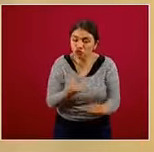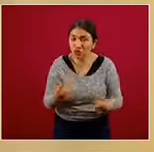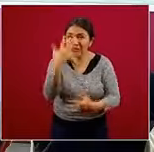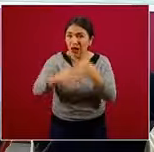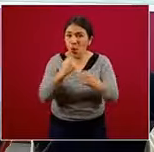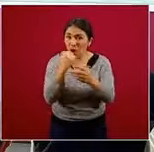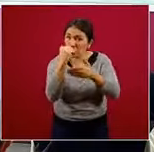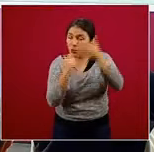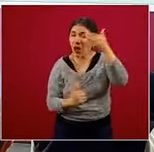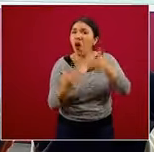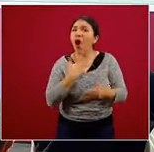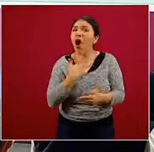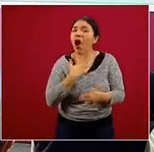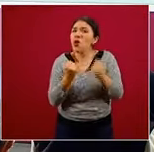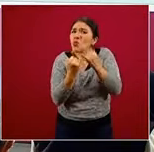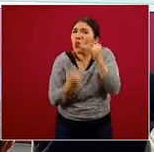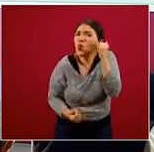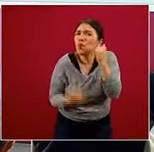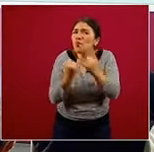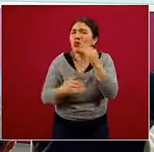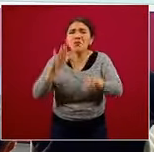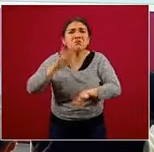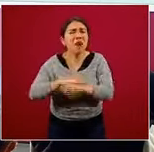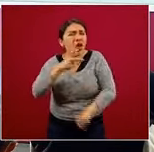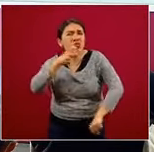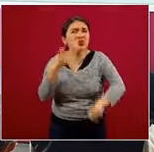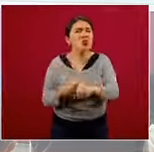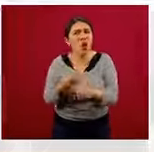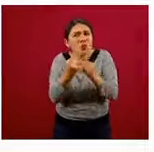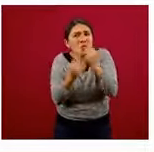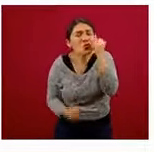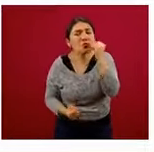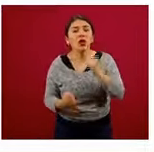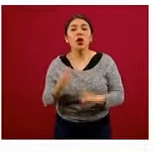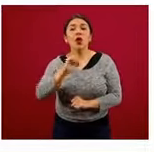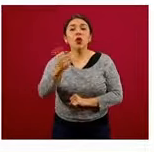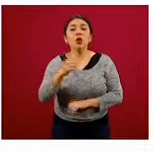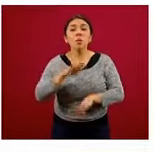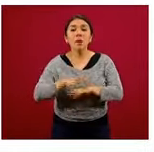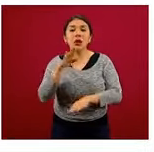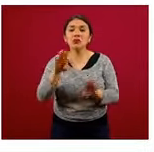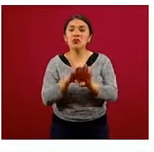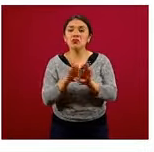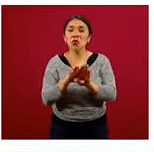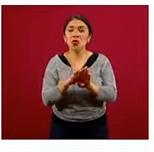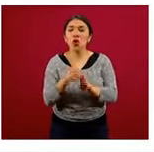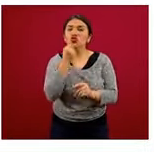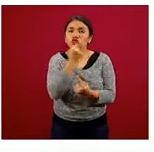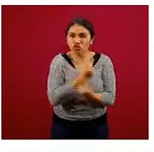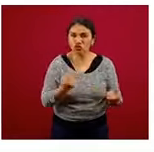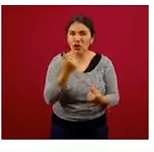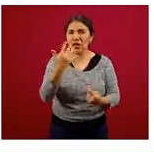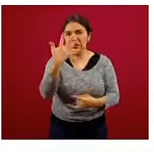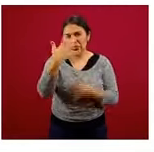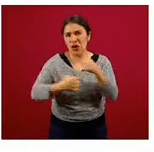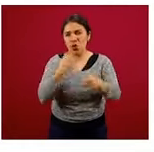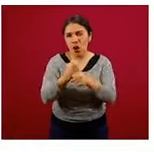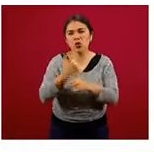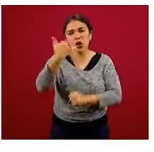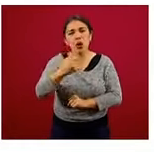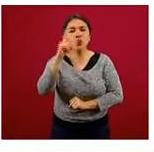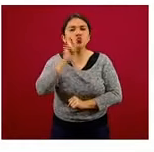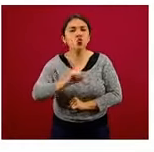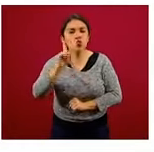de cinco años tienen desnutrición crónica. Más de una tercera parte de menores de cinco años y de